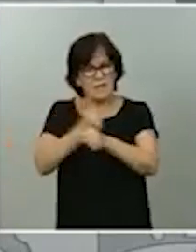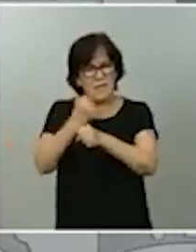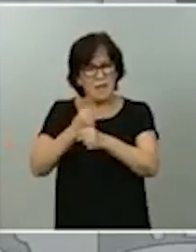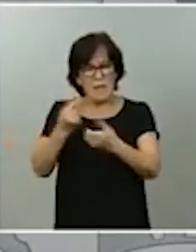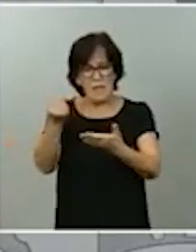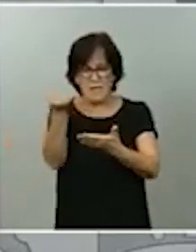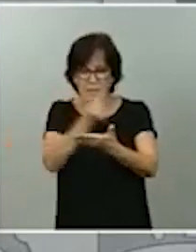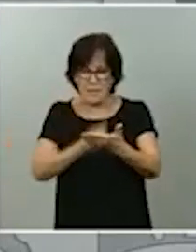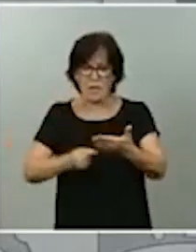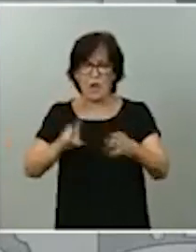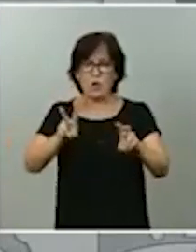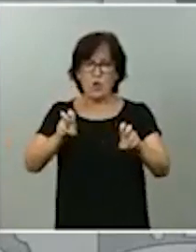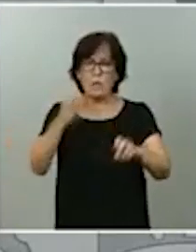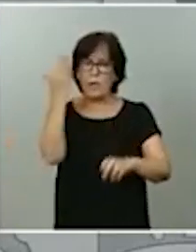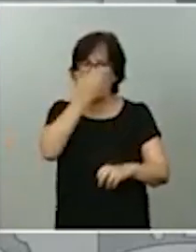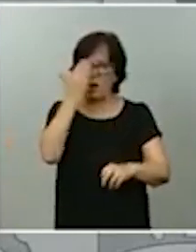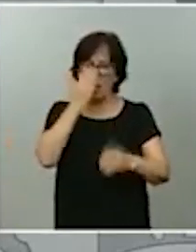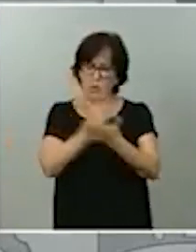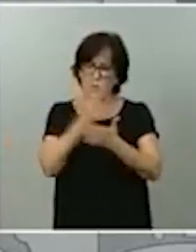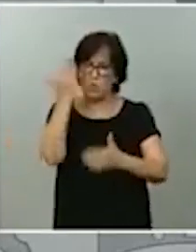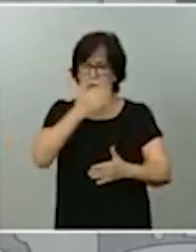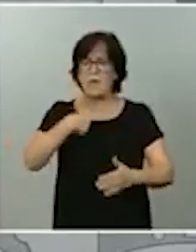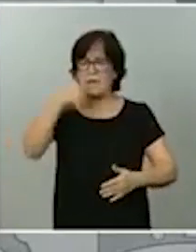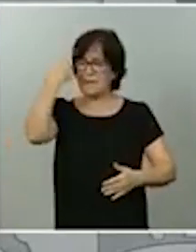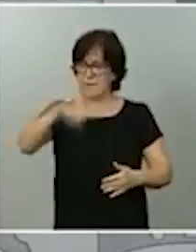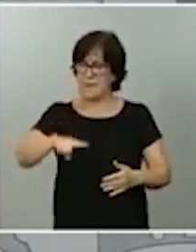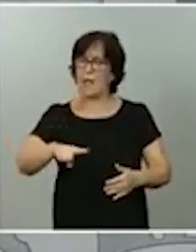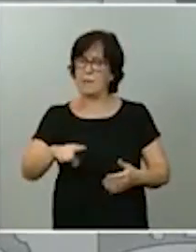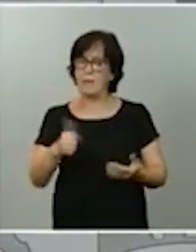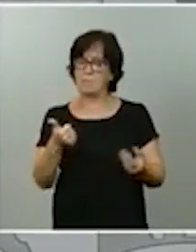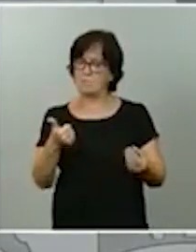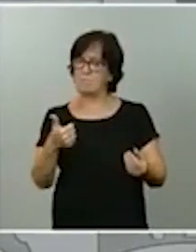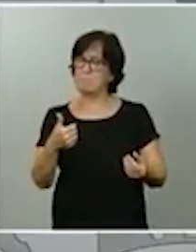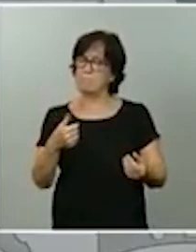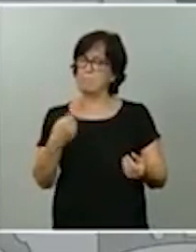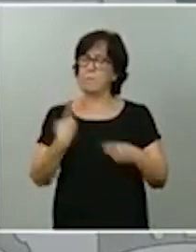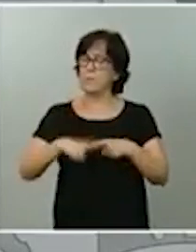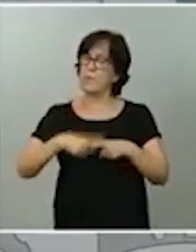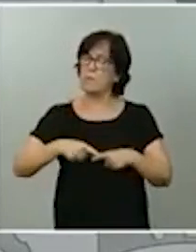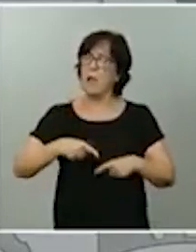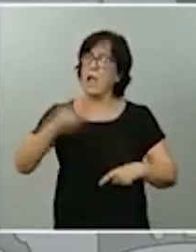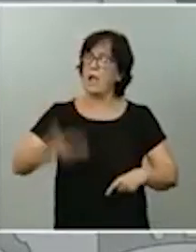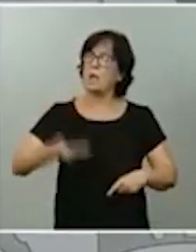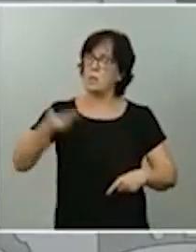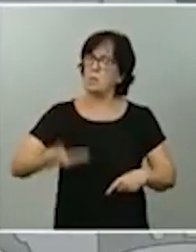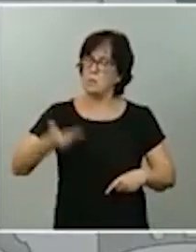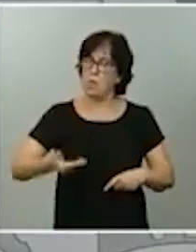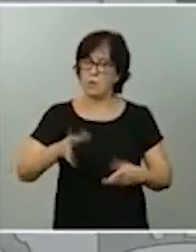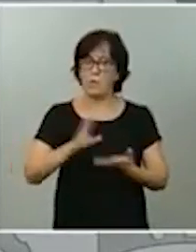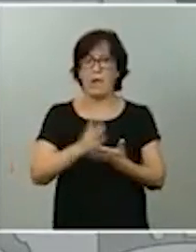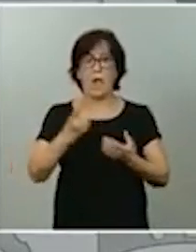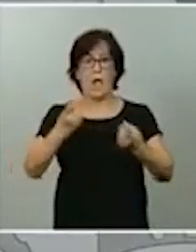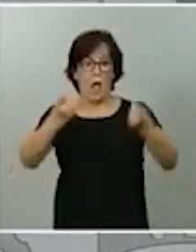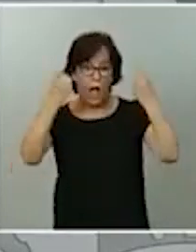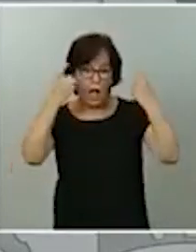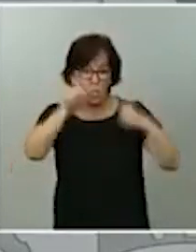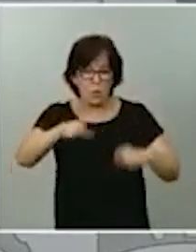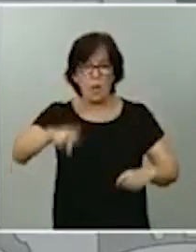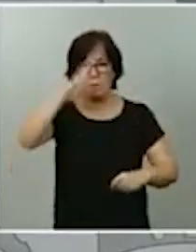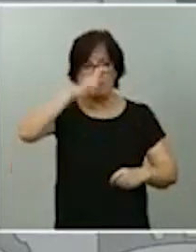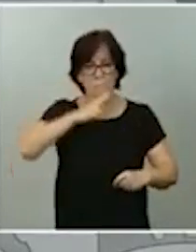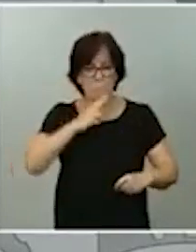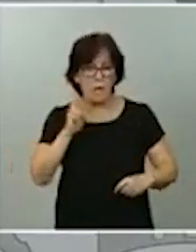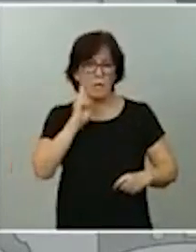sabíamos que sería un asunto de la máxima importancia, de la máxima relevancia para los alumnos, para los padres, para las madres,